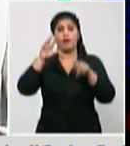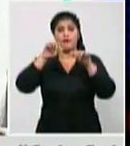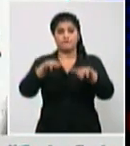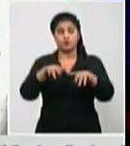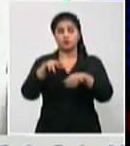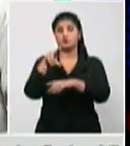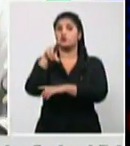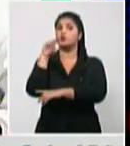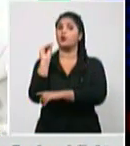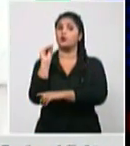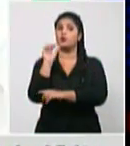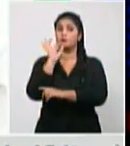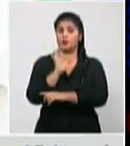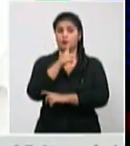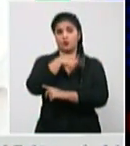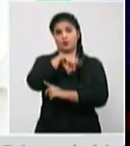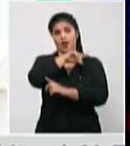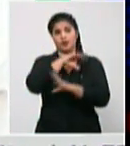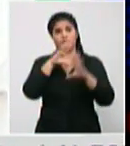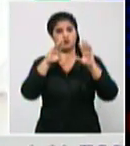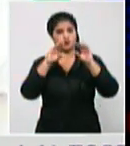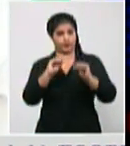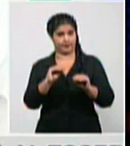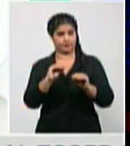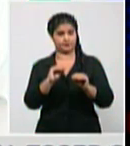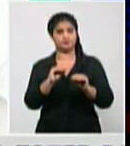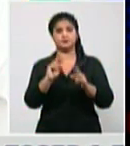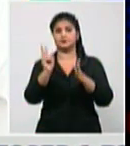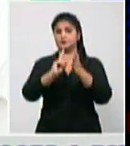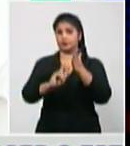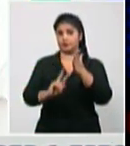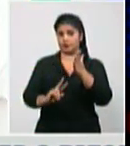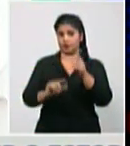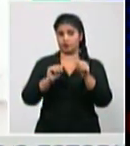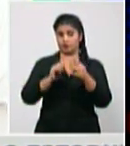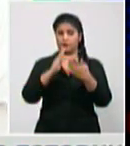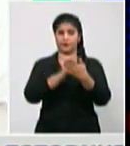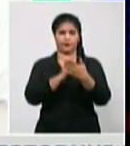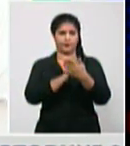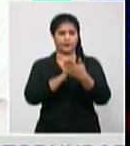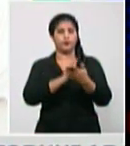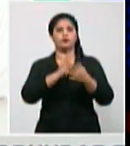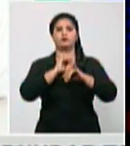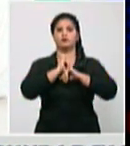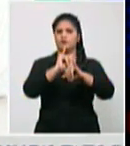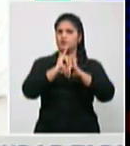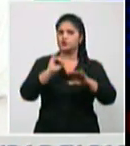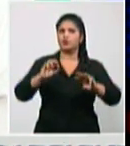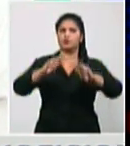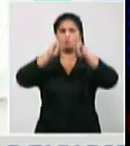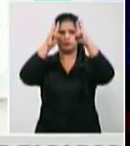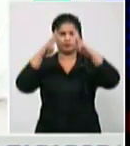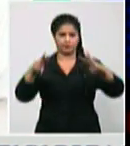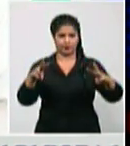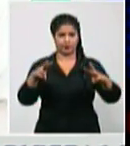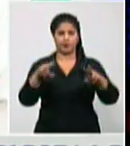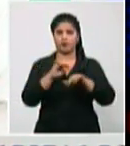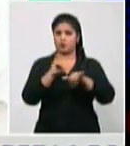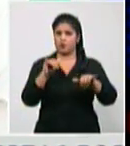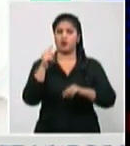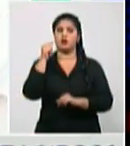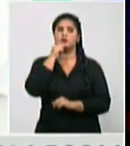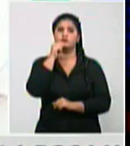yo estuve leyendo anoche Gran Bretaña que es la que más lo ha estudiado los norteamericanos también Rusia también lo ha